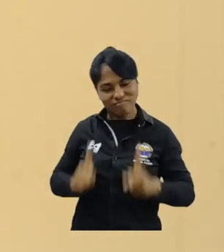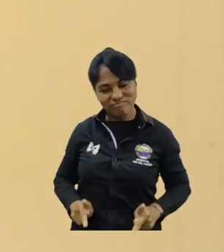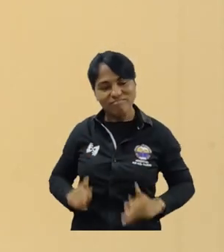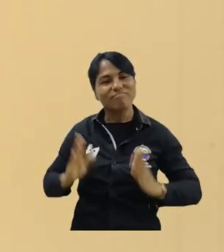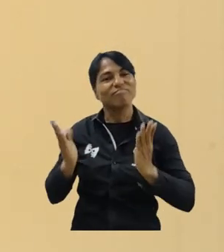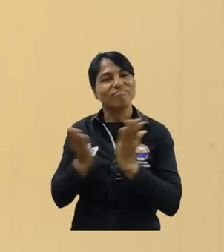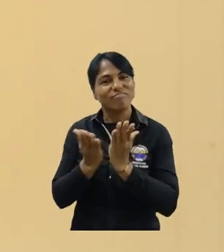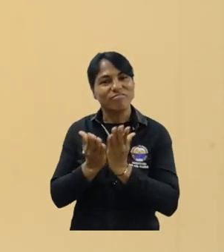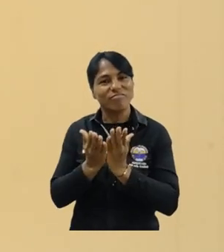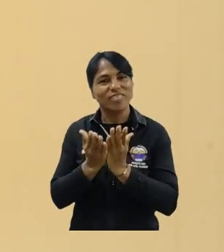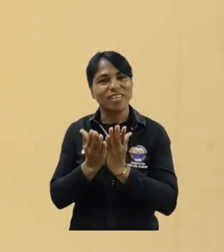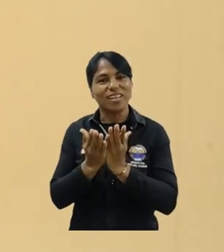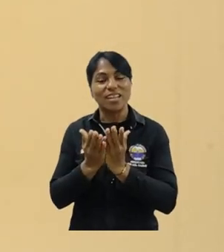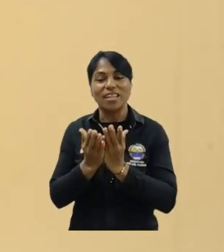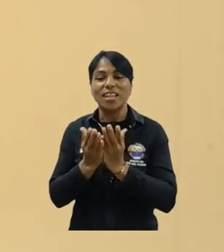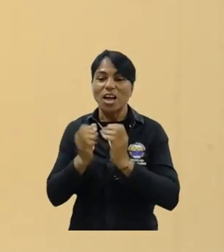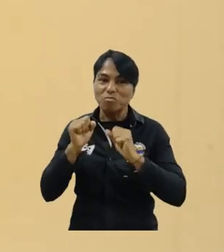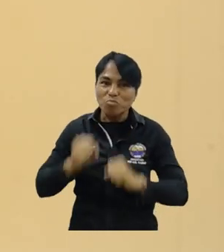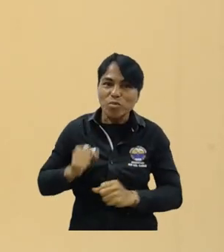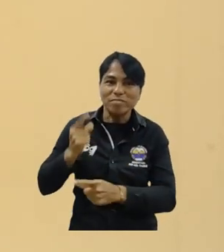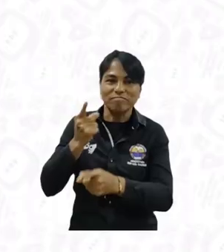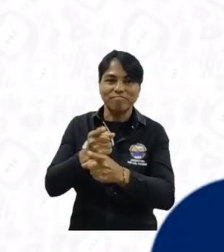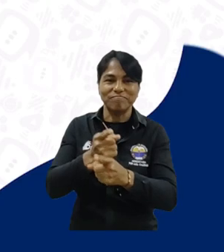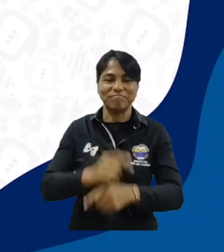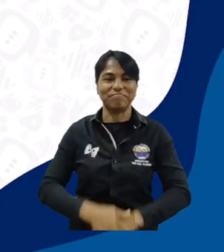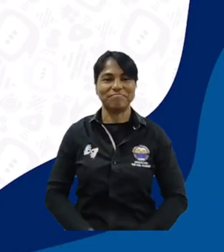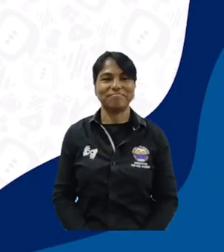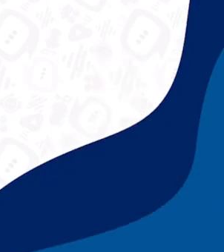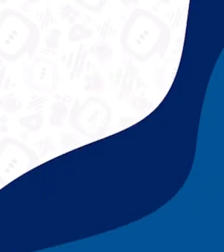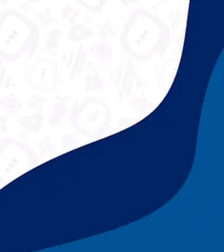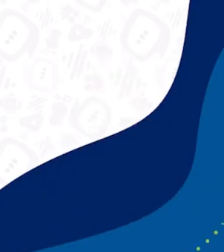como estudiantes y poder cumplir.